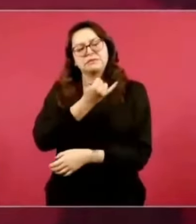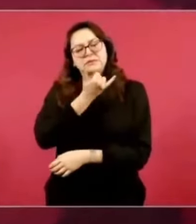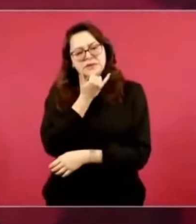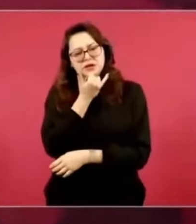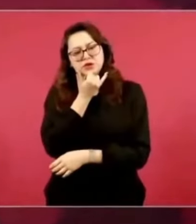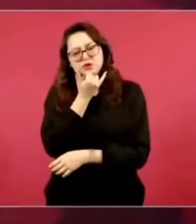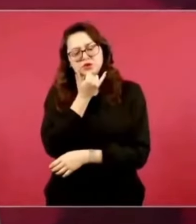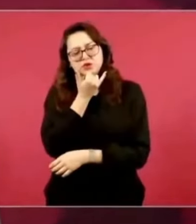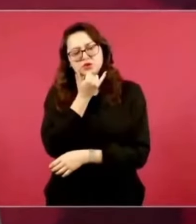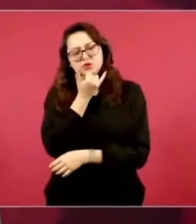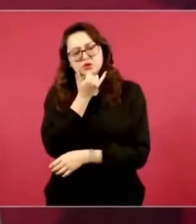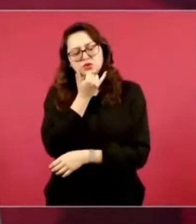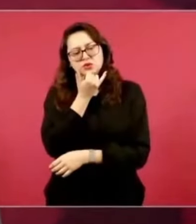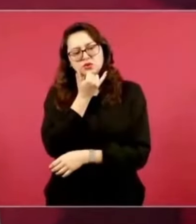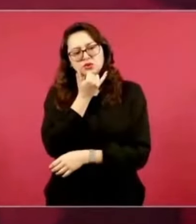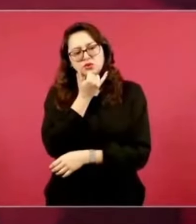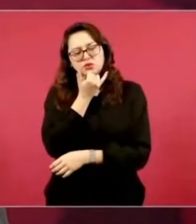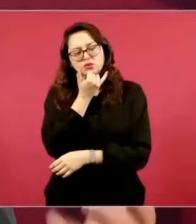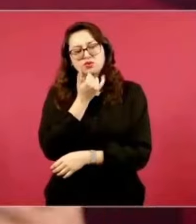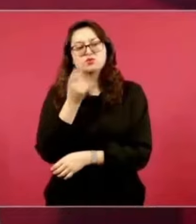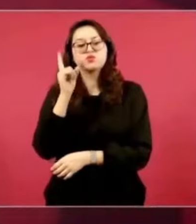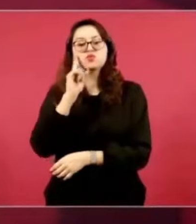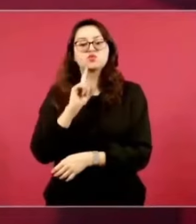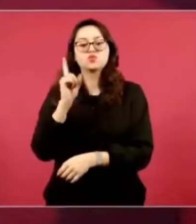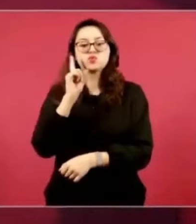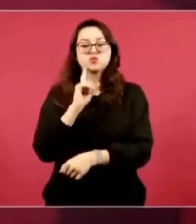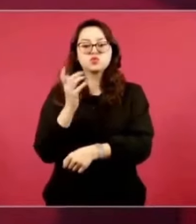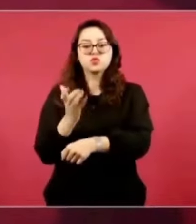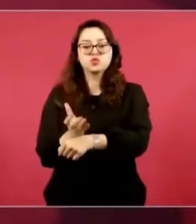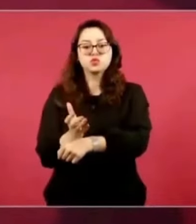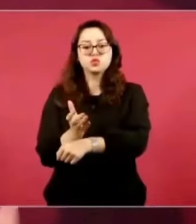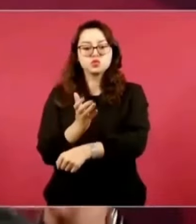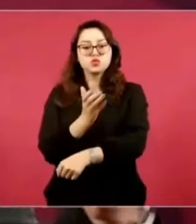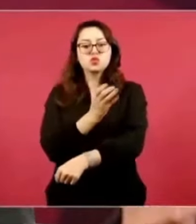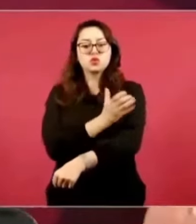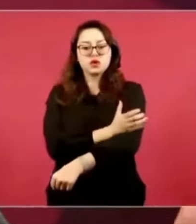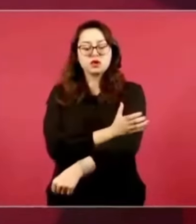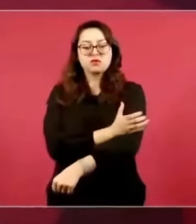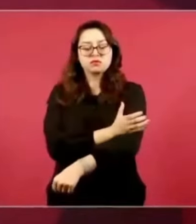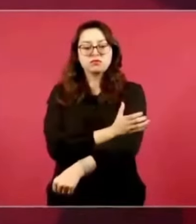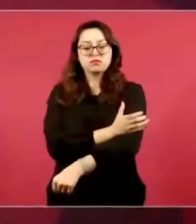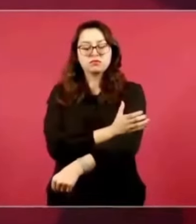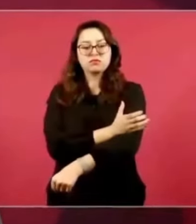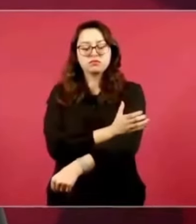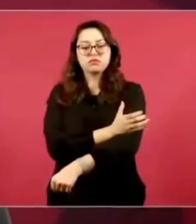que se identifica como mujer y que yo ayer